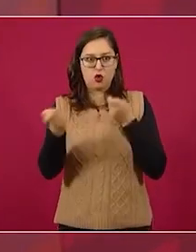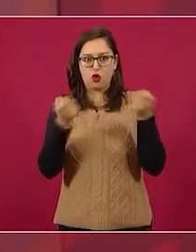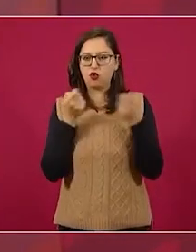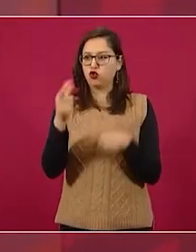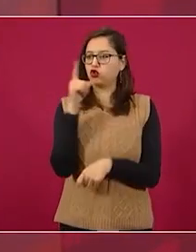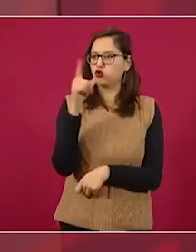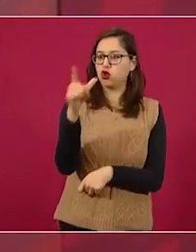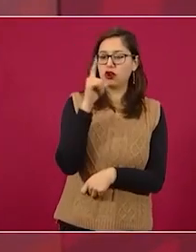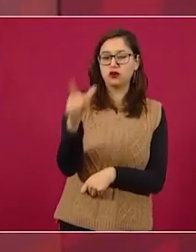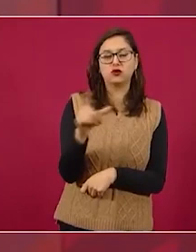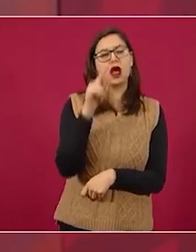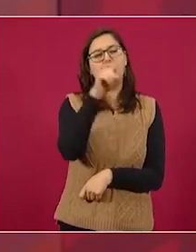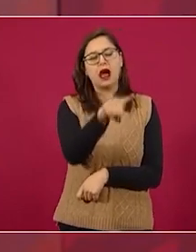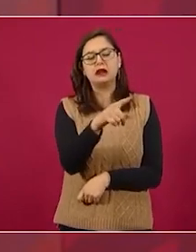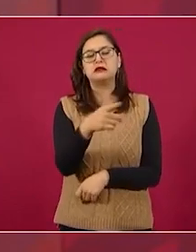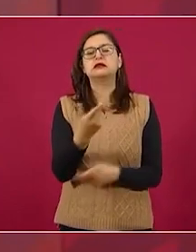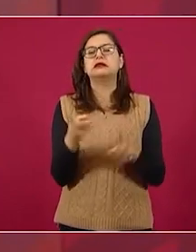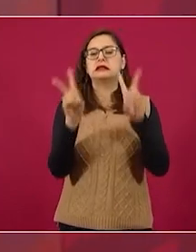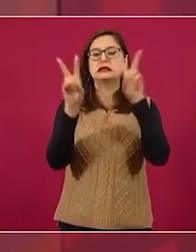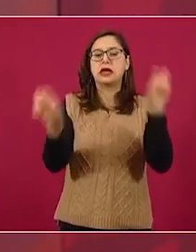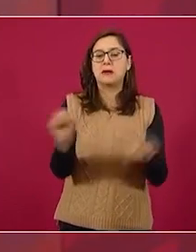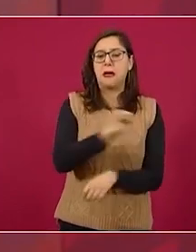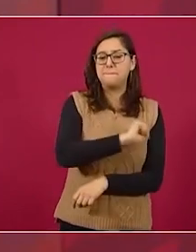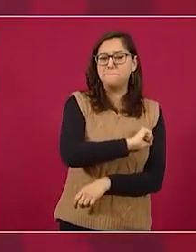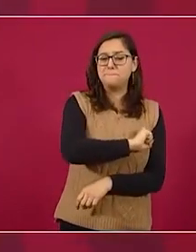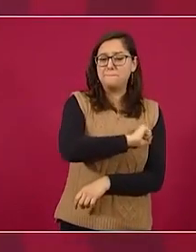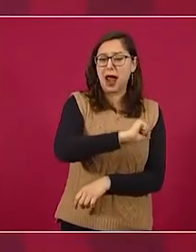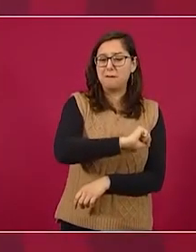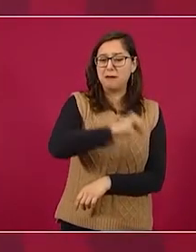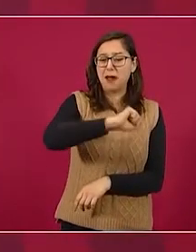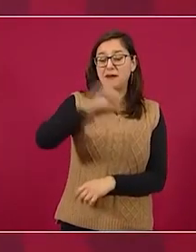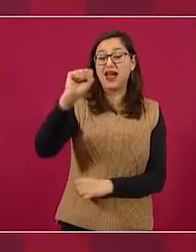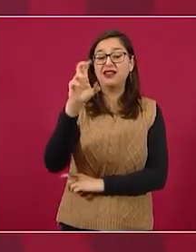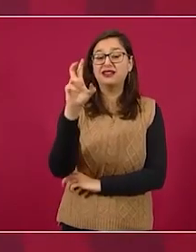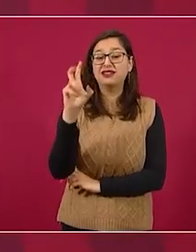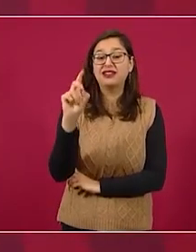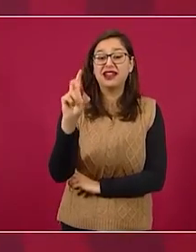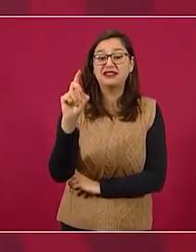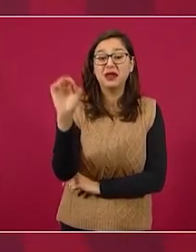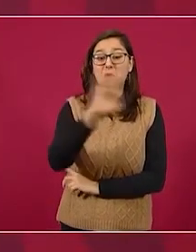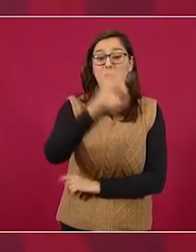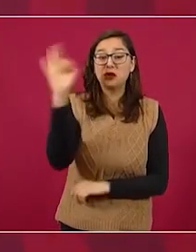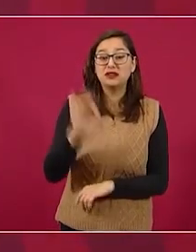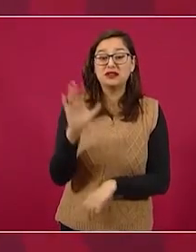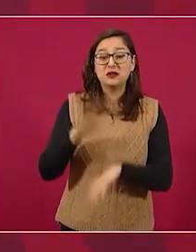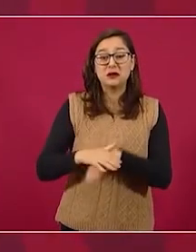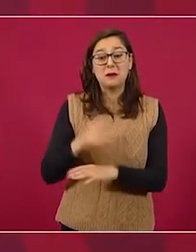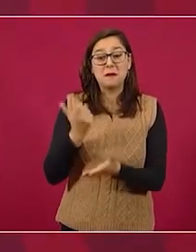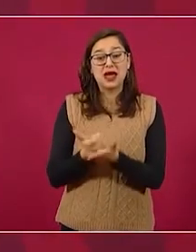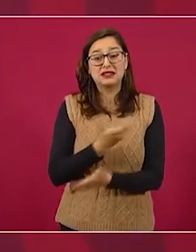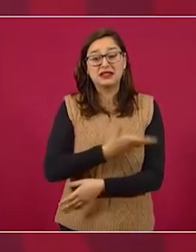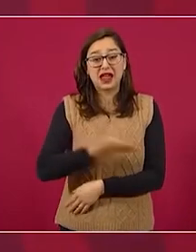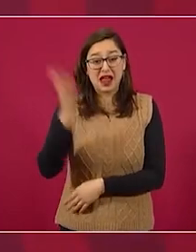como el 30 por ciento y en algunos casos más el precio de la luz.